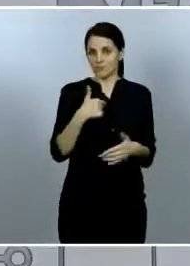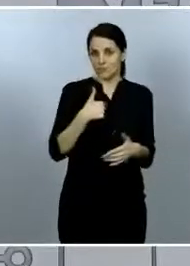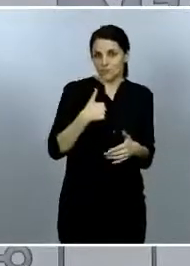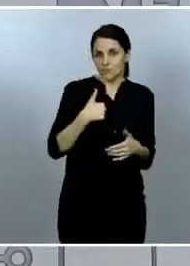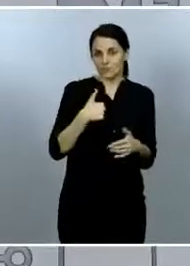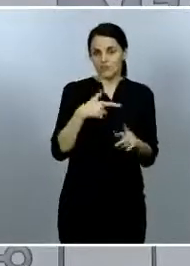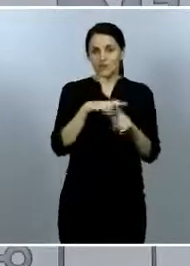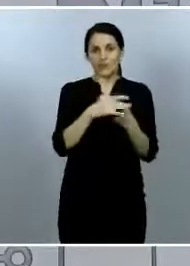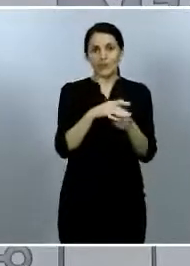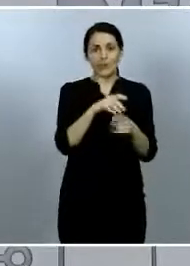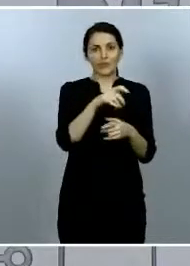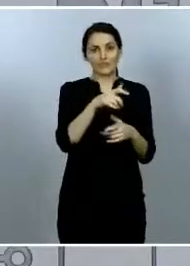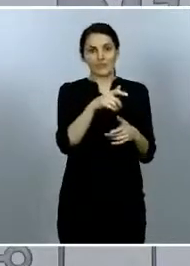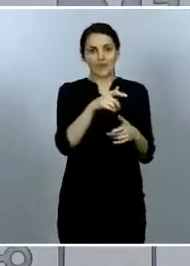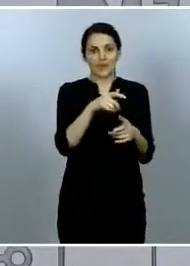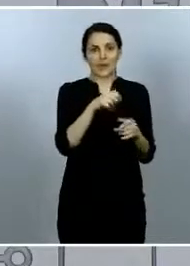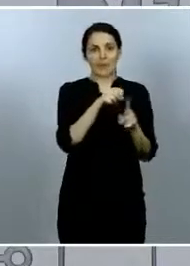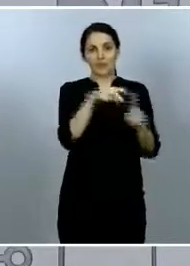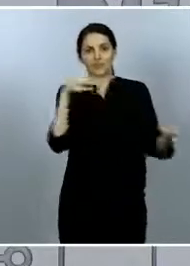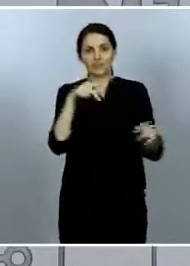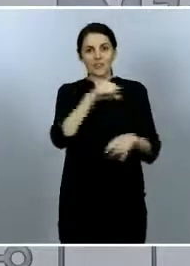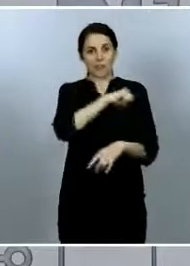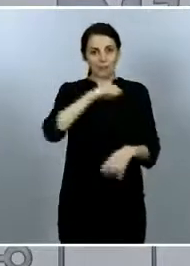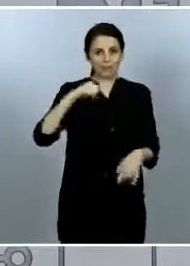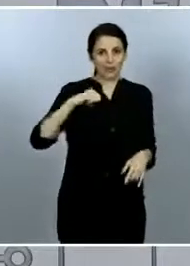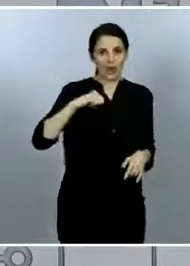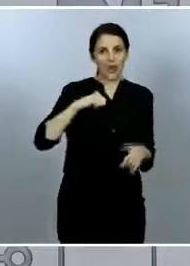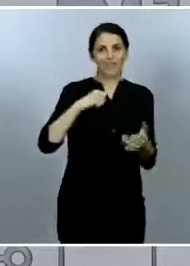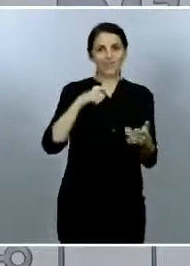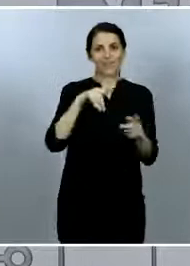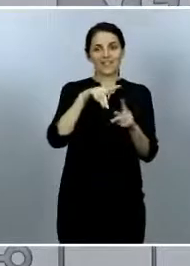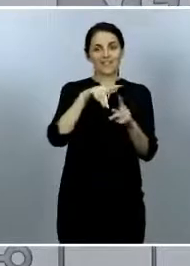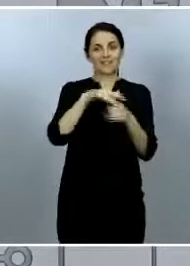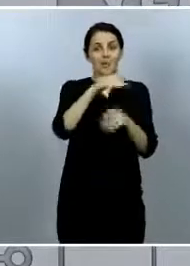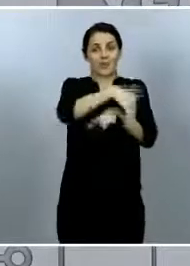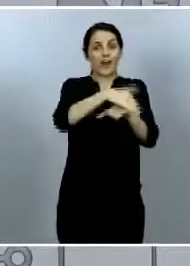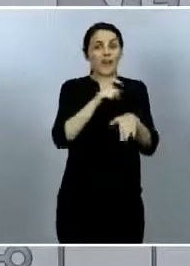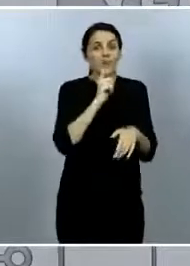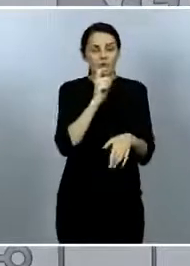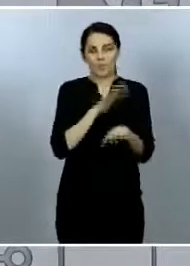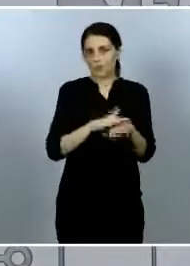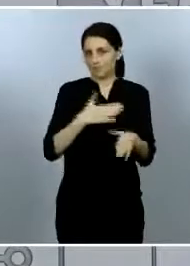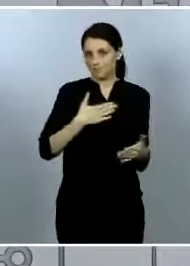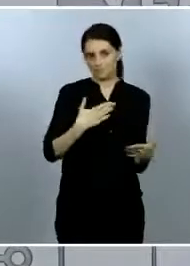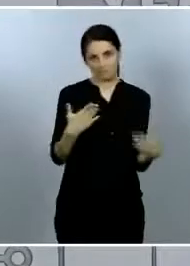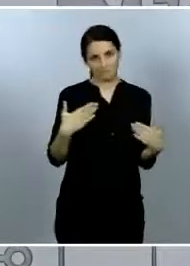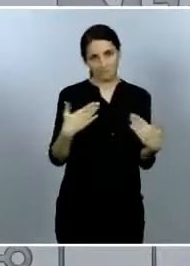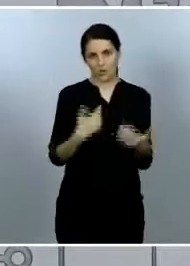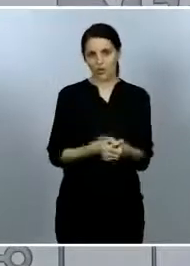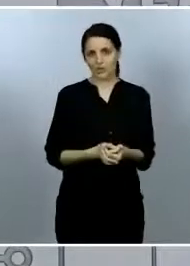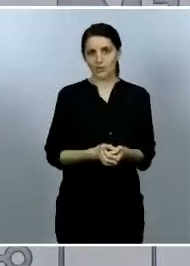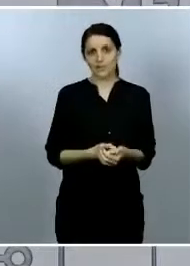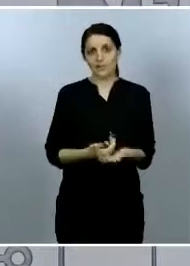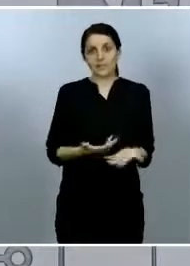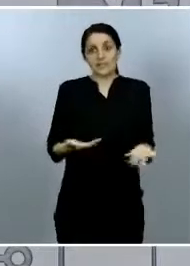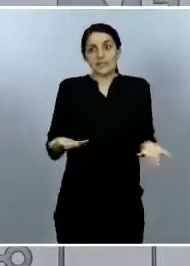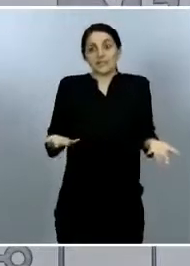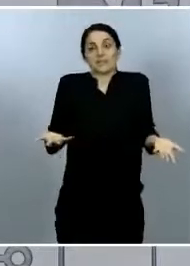Lo más que puedo es hablar de los comentarios que hubo a mi alrededor y no sé si eso sería muy prudente.